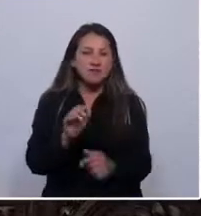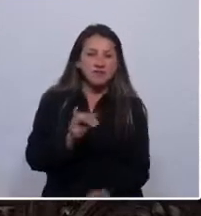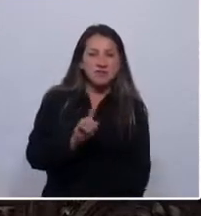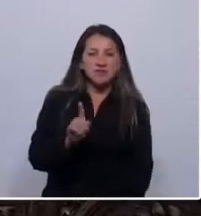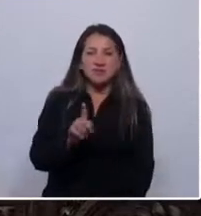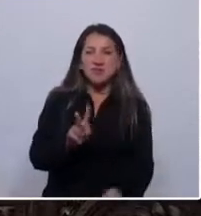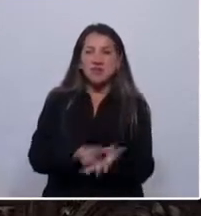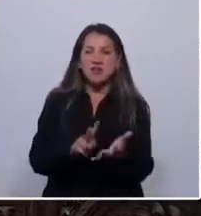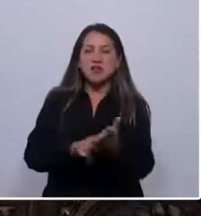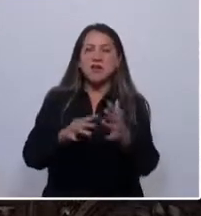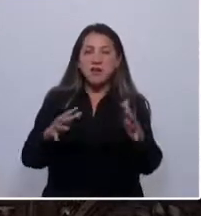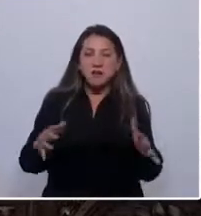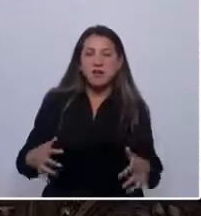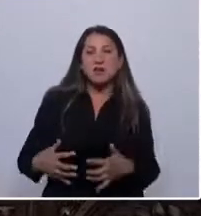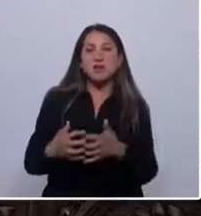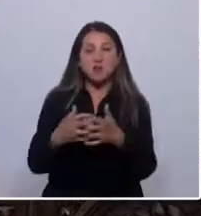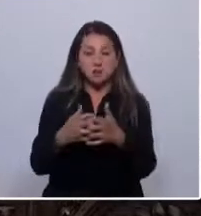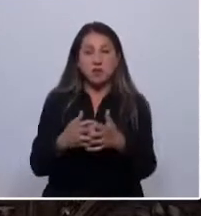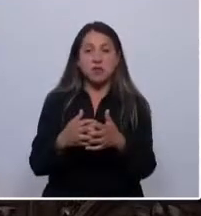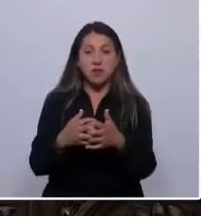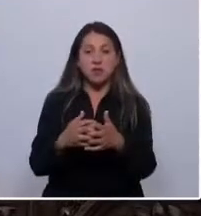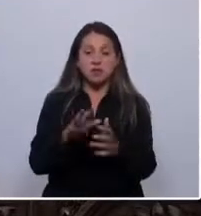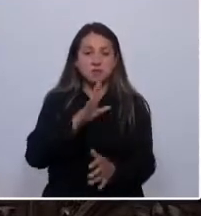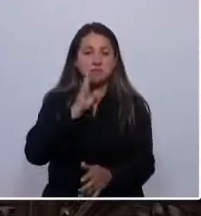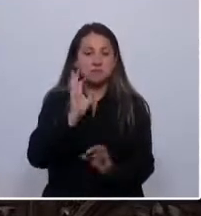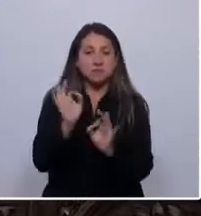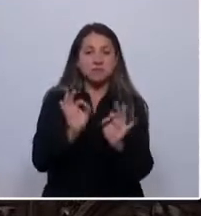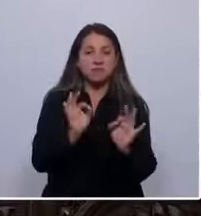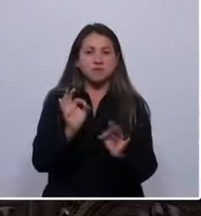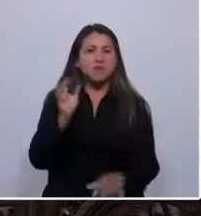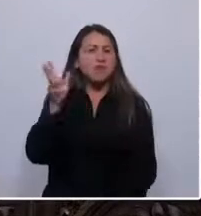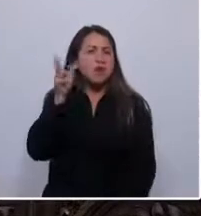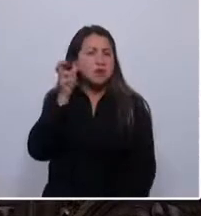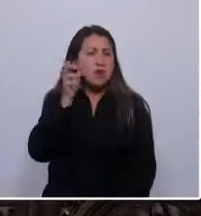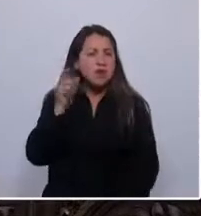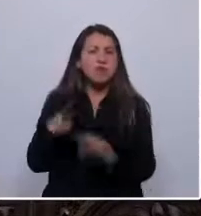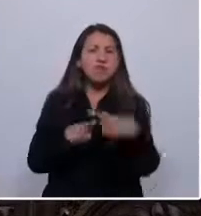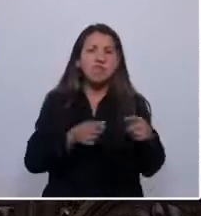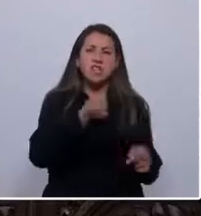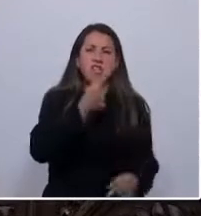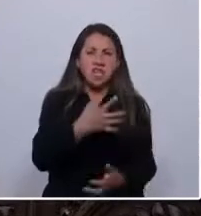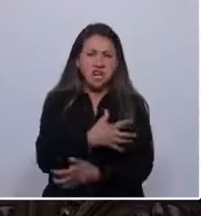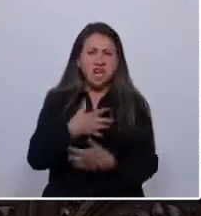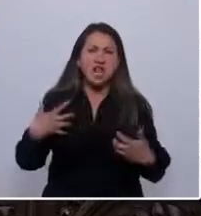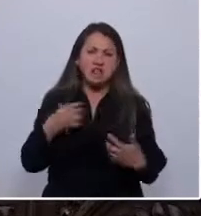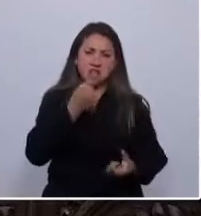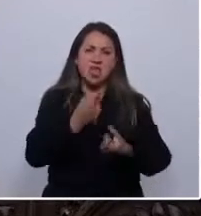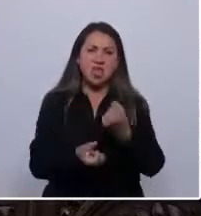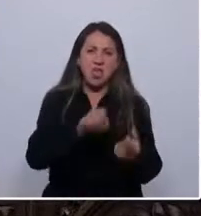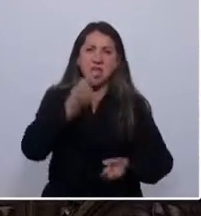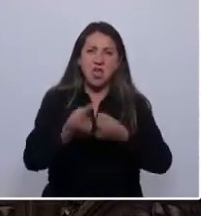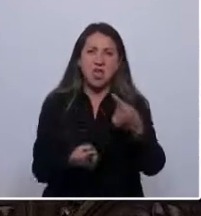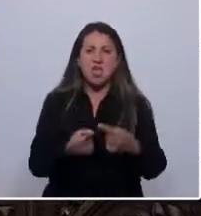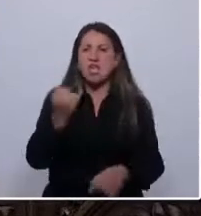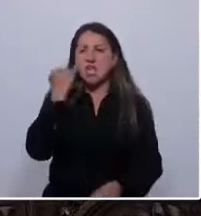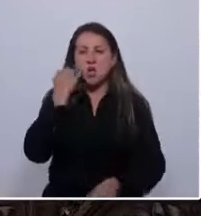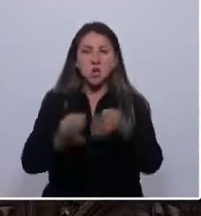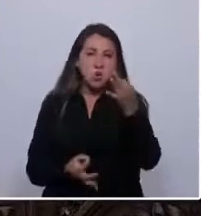complementa la propia mirada. Hemos escuchado múltiples denuncias, indignación y rabia frente a tantas injusticias.